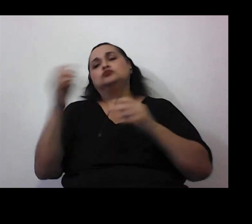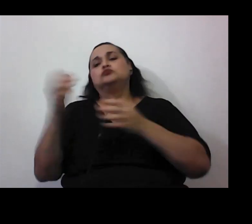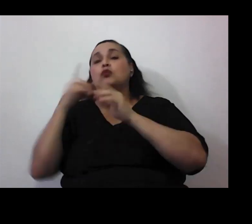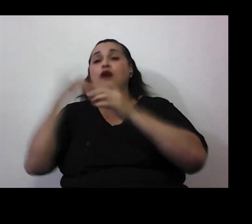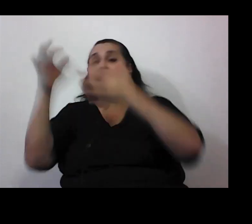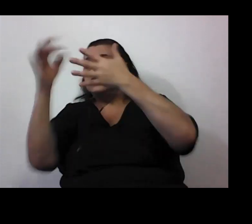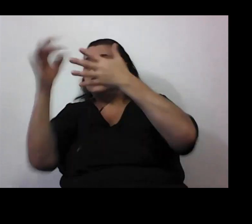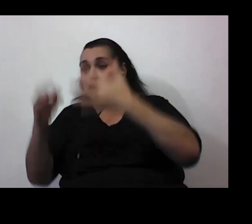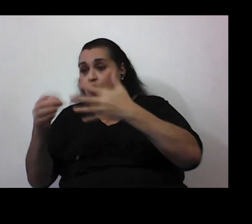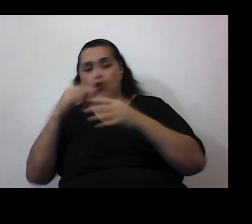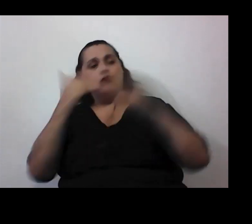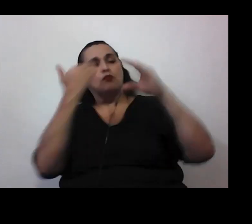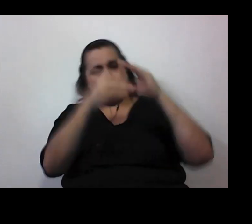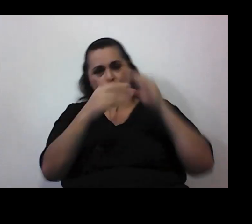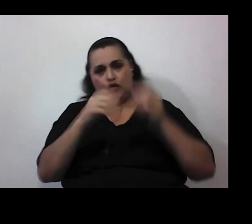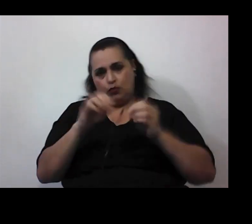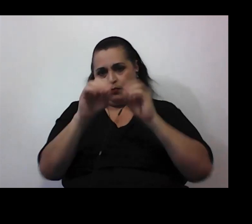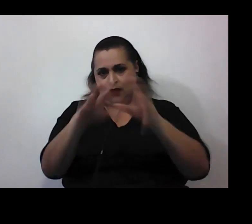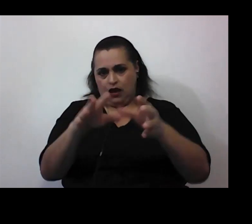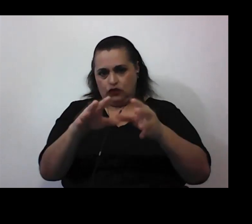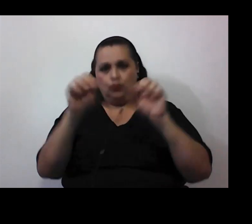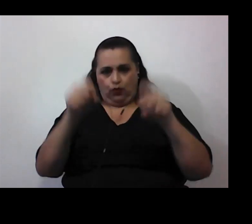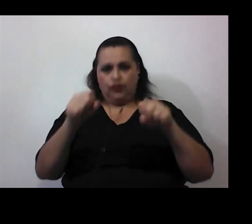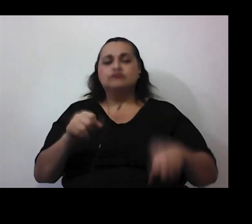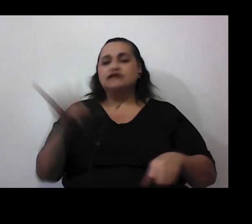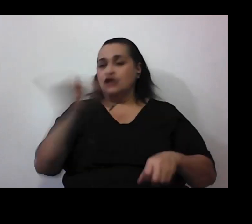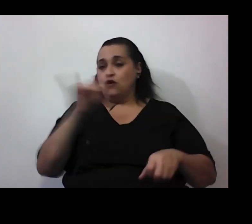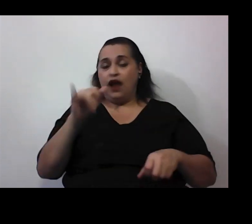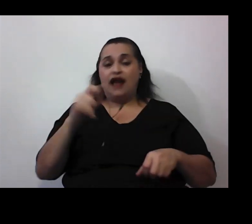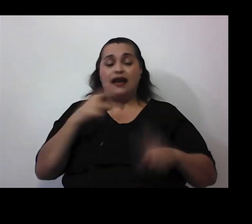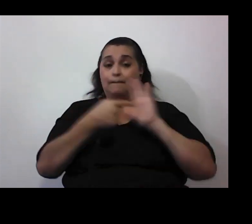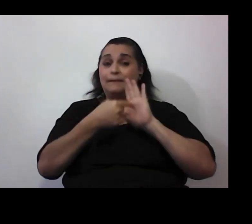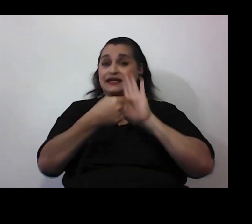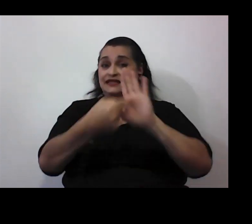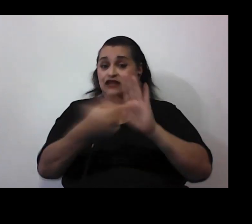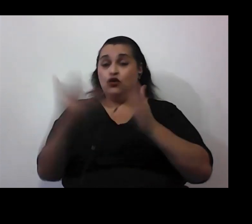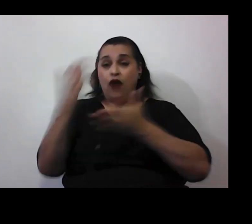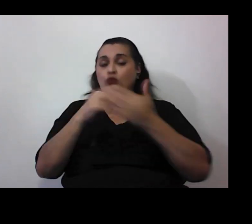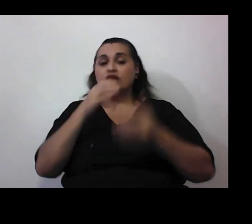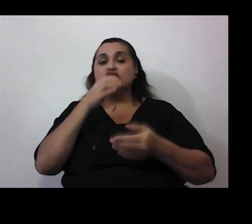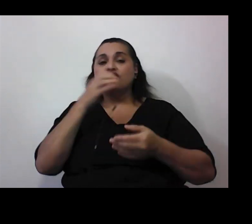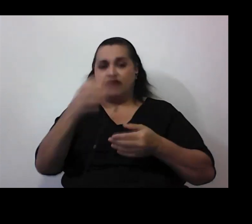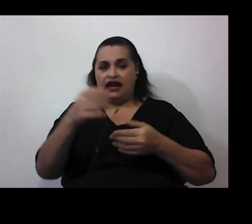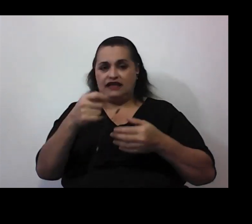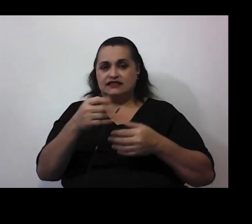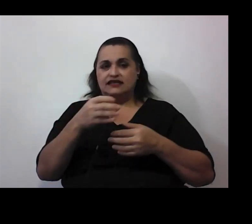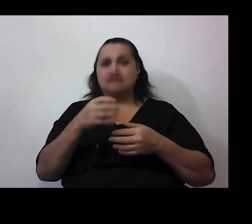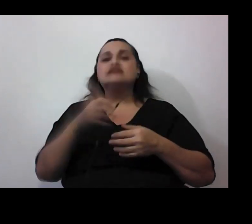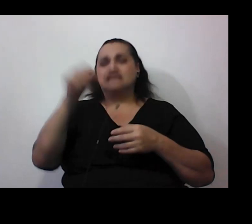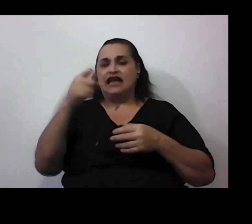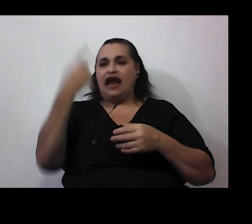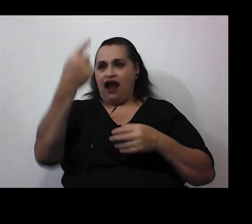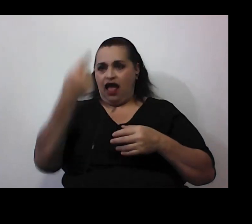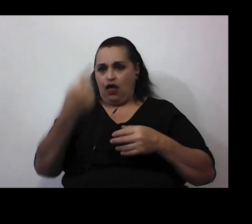si no me escriben directamente perfecto igual me pareció que en la presentación hay algunas referencias también ¿verdad? en cada diapositiva